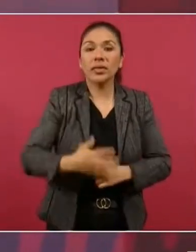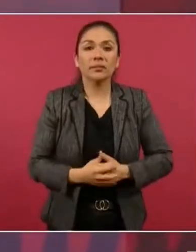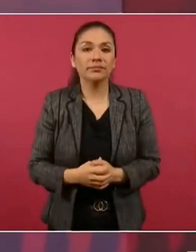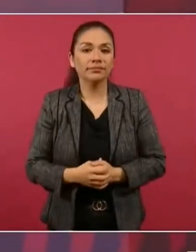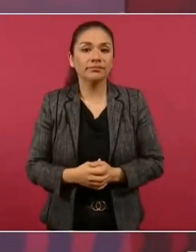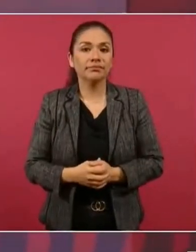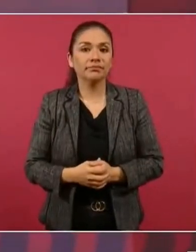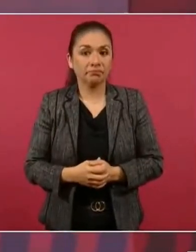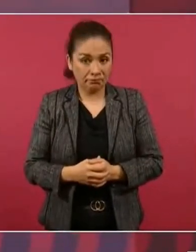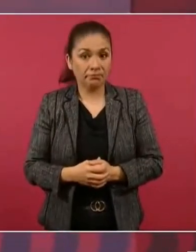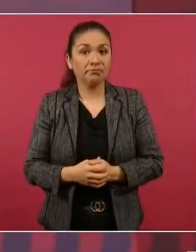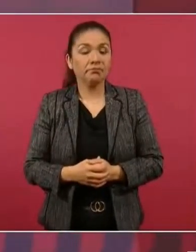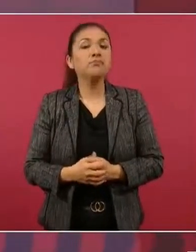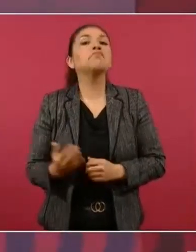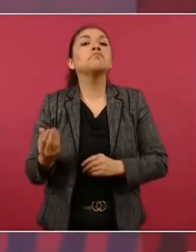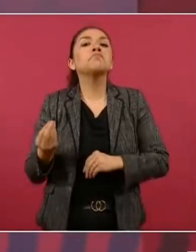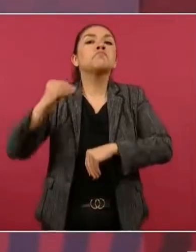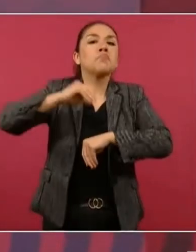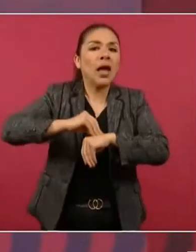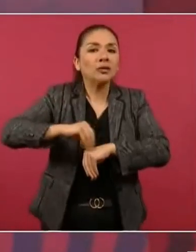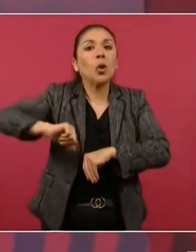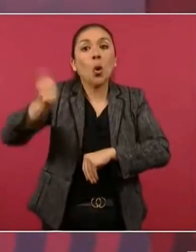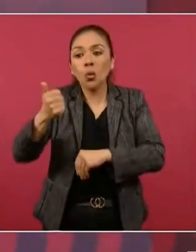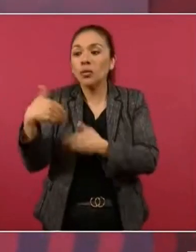más los que se acumulen